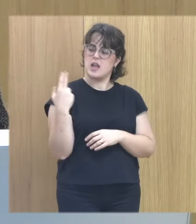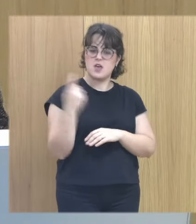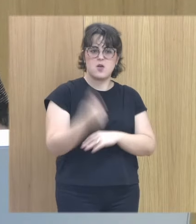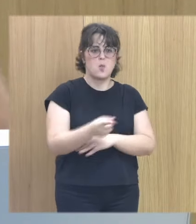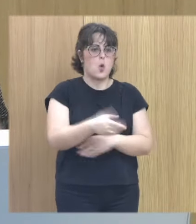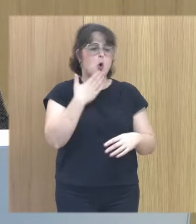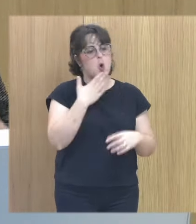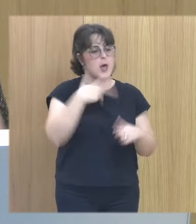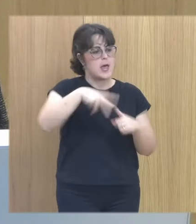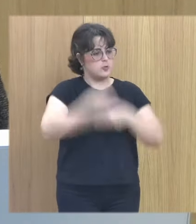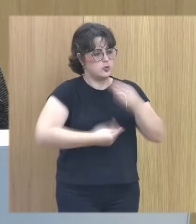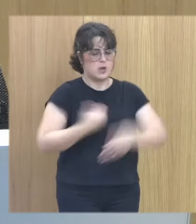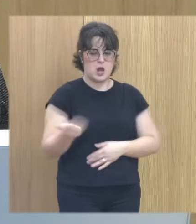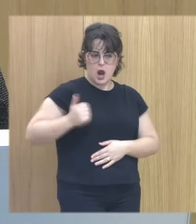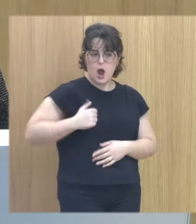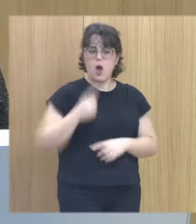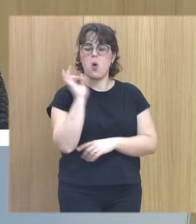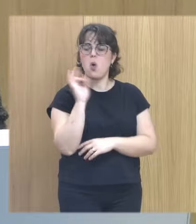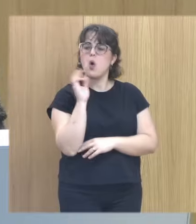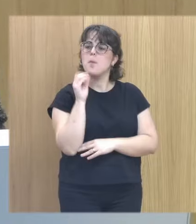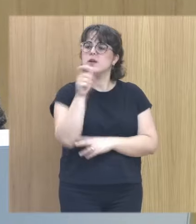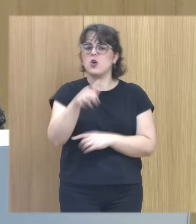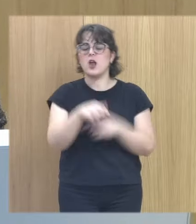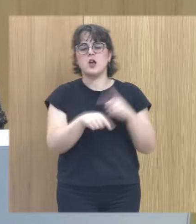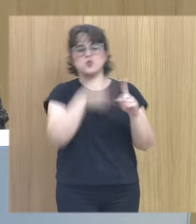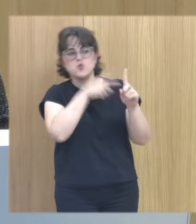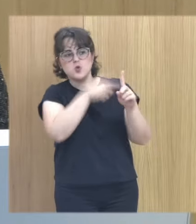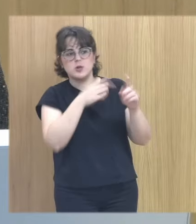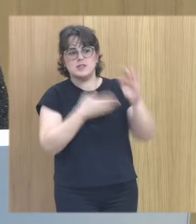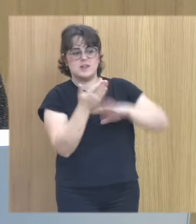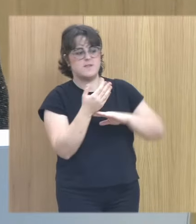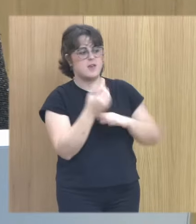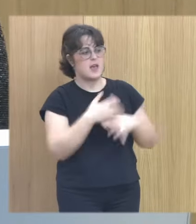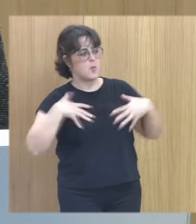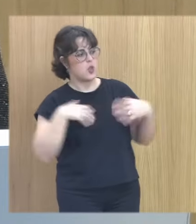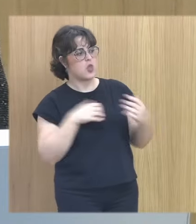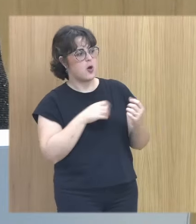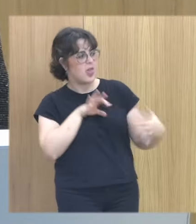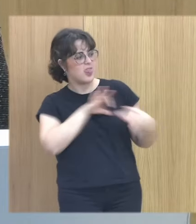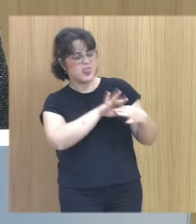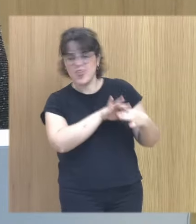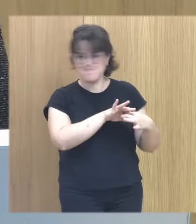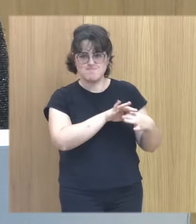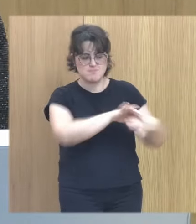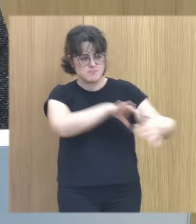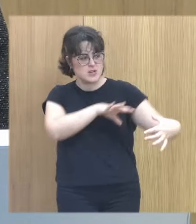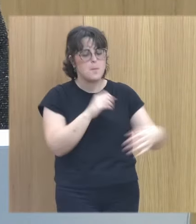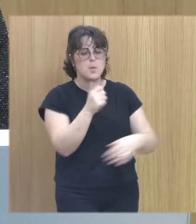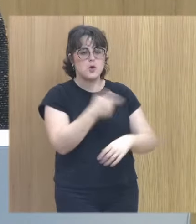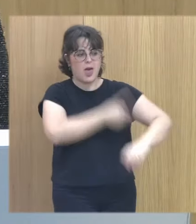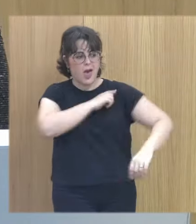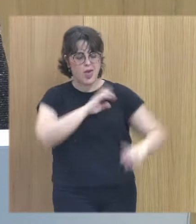instrumentales utilizan a la gente para cosas suelen mantener esta distancia emocional que no es excesiva con lo cual les